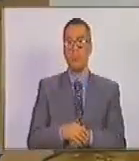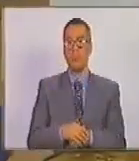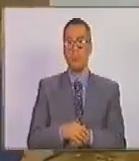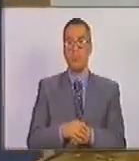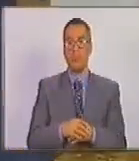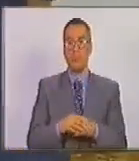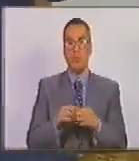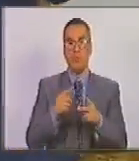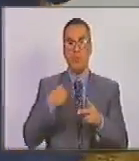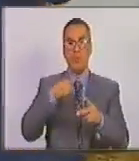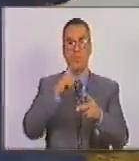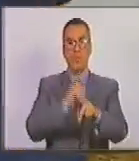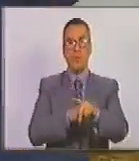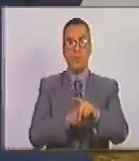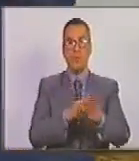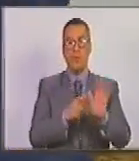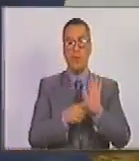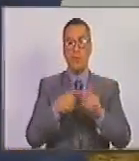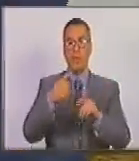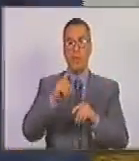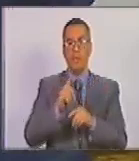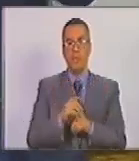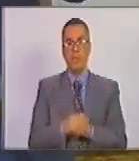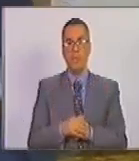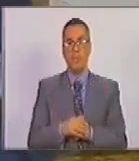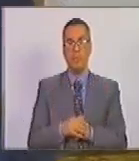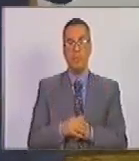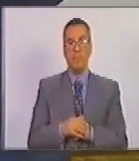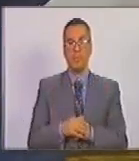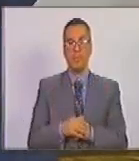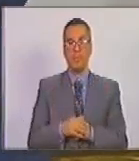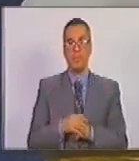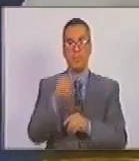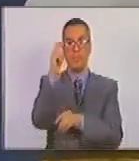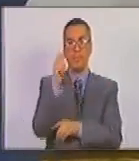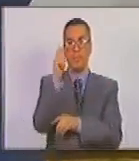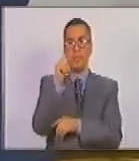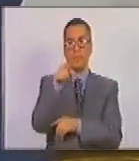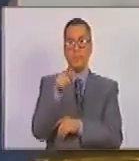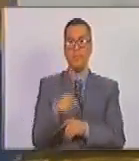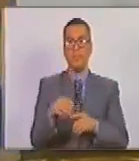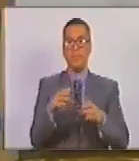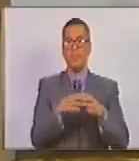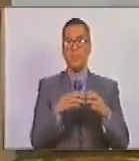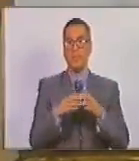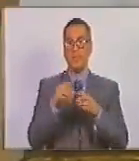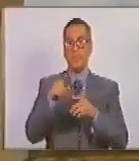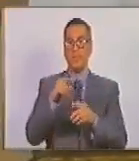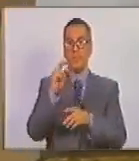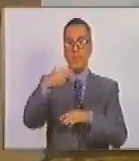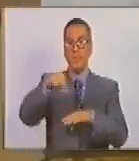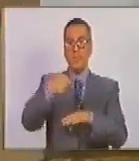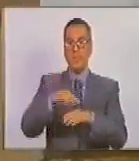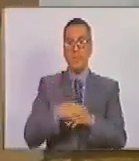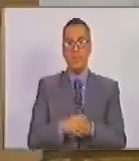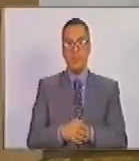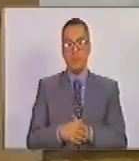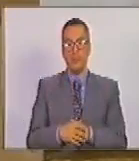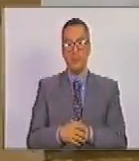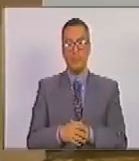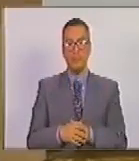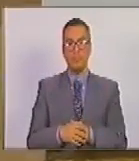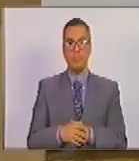del 2019 esto fue aprobado por los diputados que formaban parte de esa asamblea nacional acuerdo que por cierto